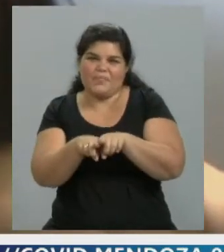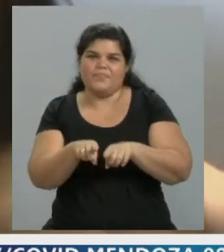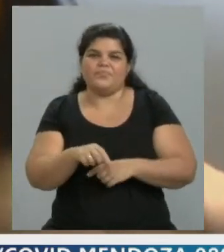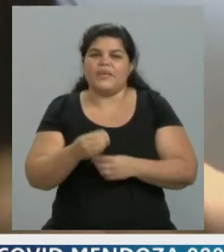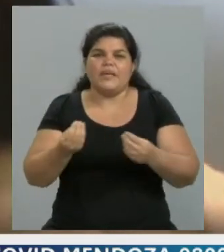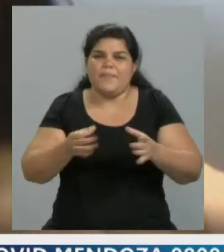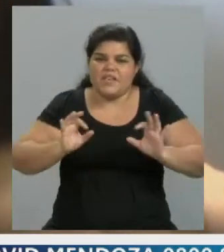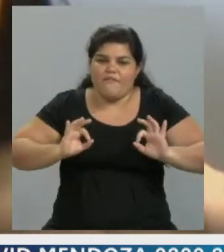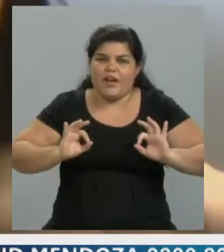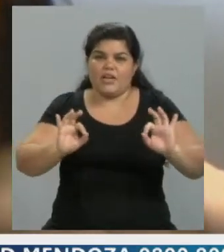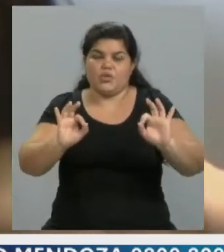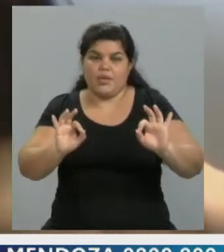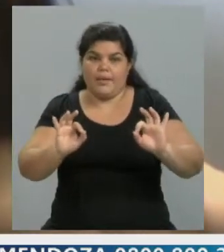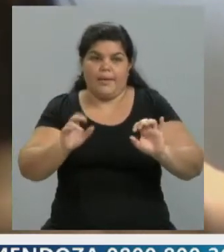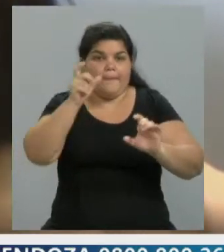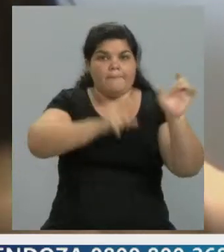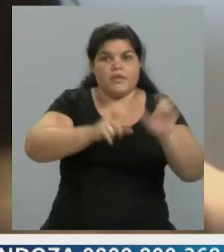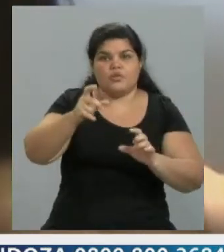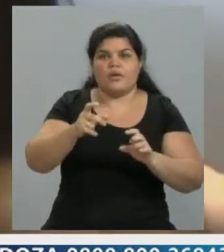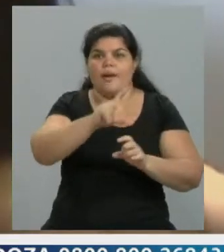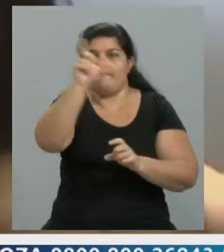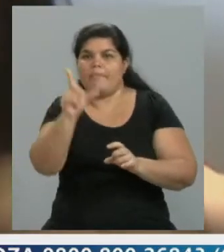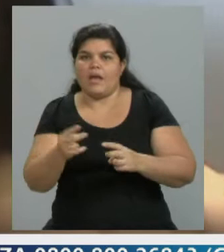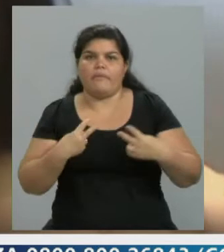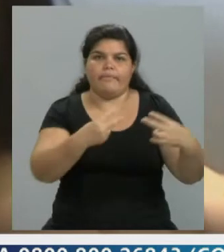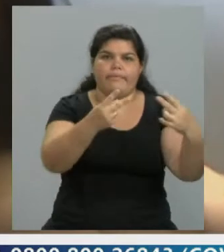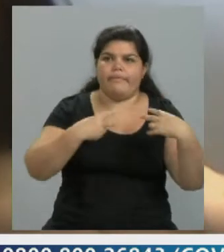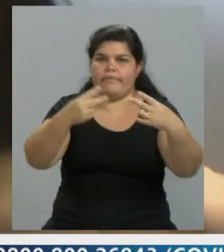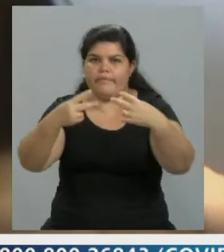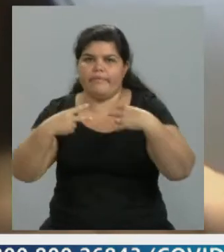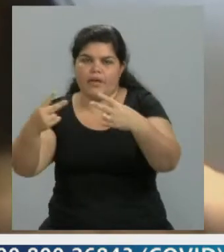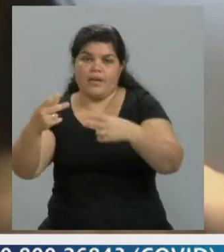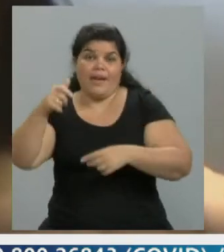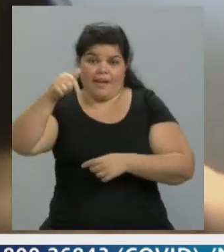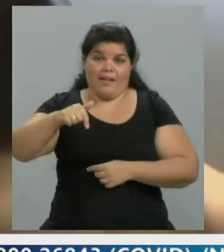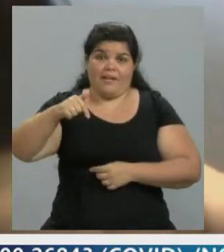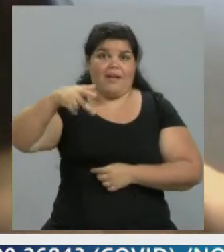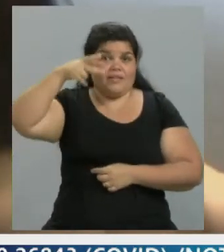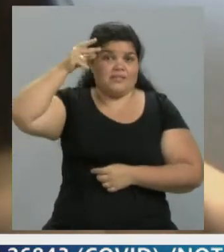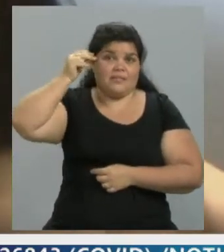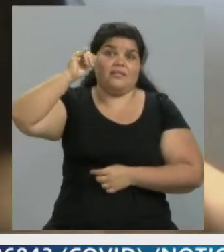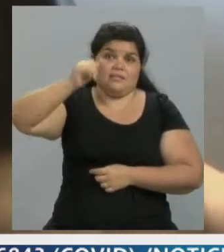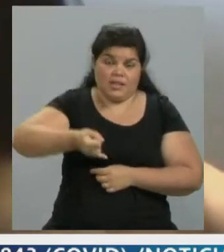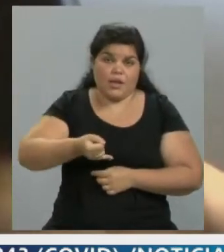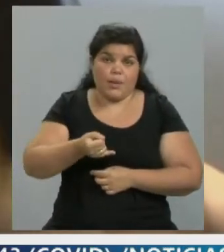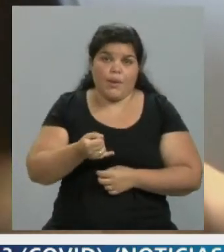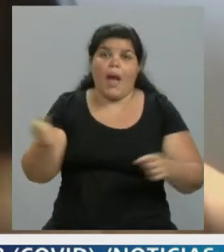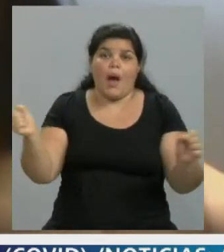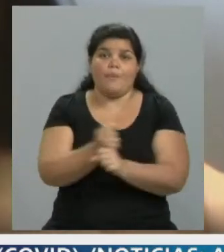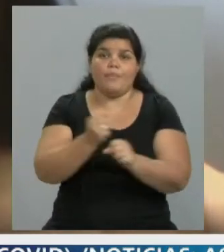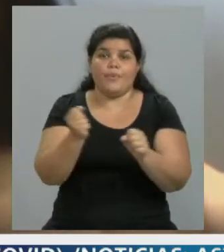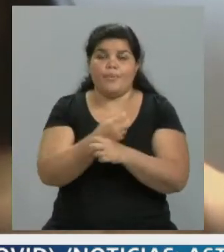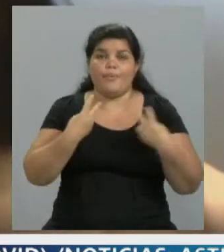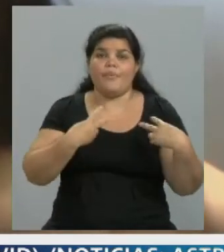tienen mucha más movilidad, se mueven a lo largo del país y eso ocurrió en Chile, se dieron permisos de vacaciones, ha ocurrido en otros países